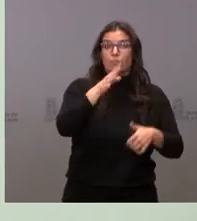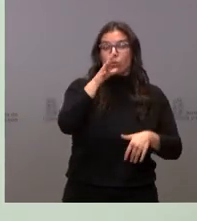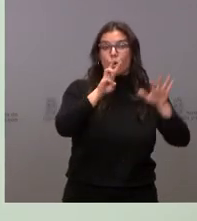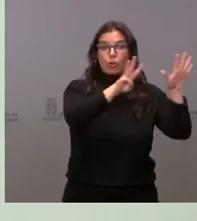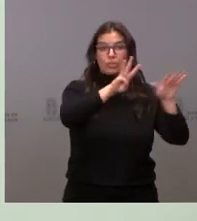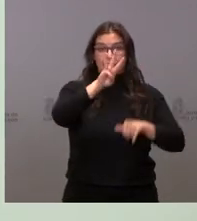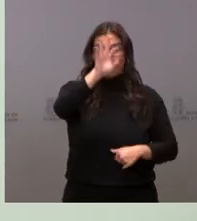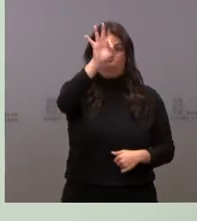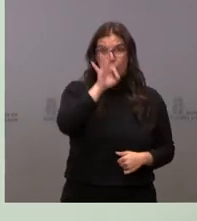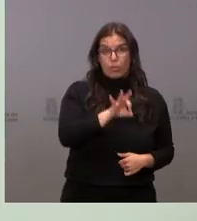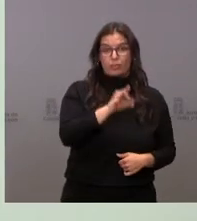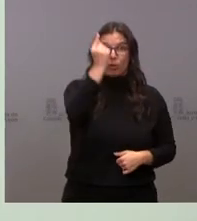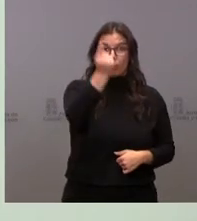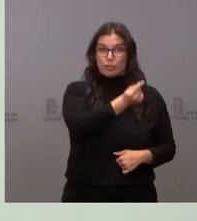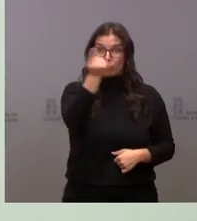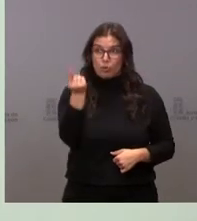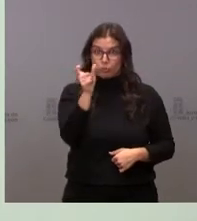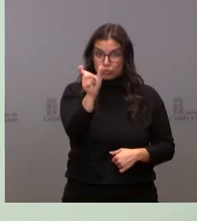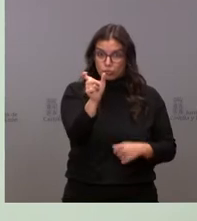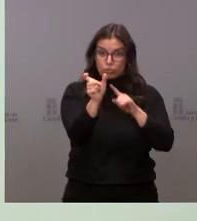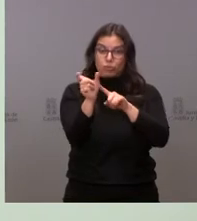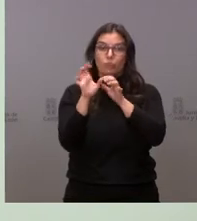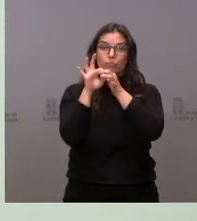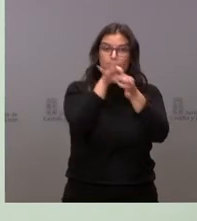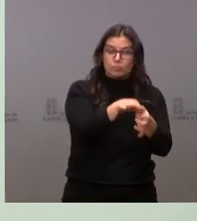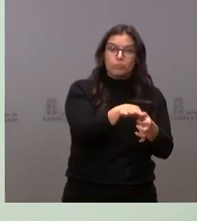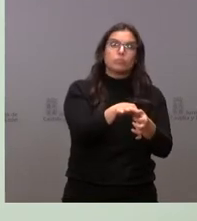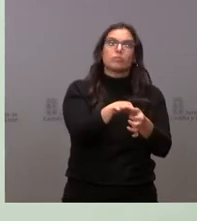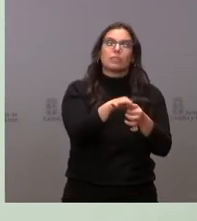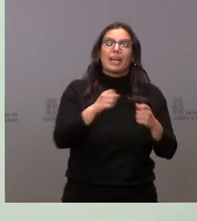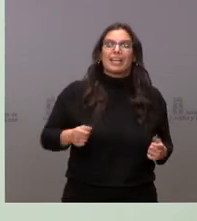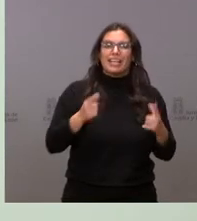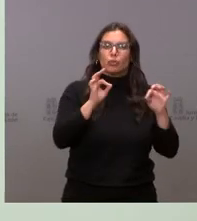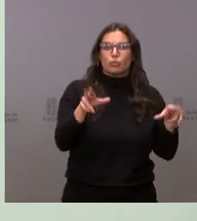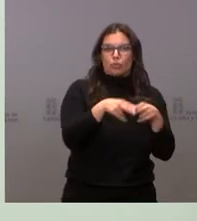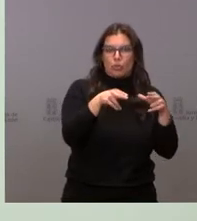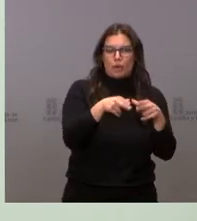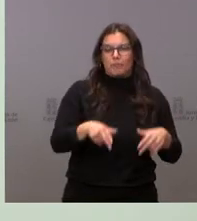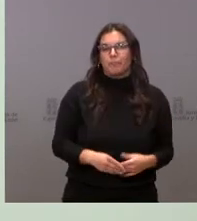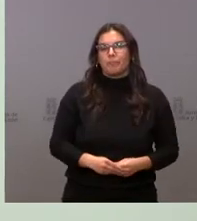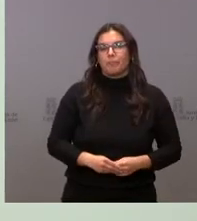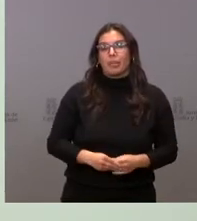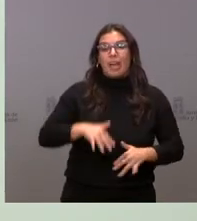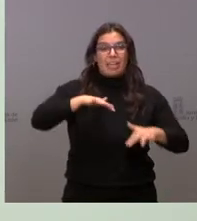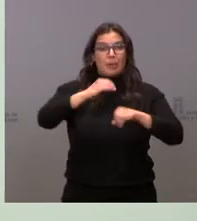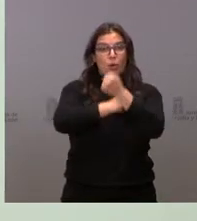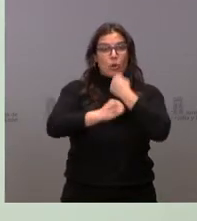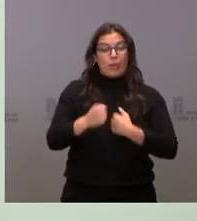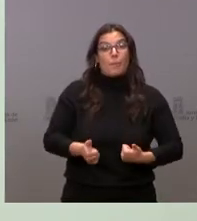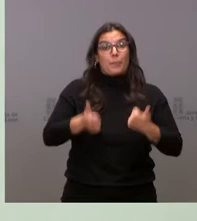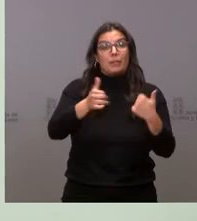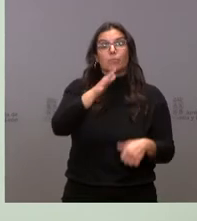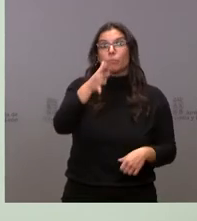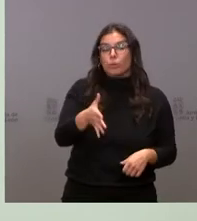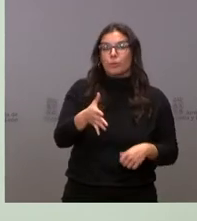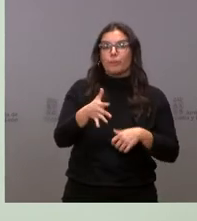del presupuesto de las consejerías va a ir orientado a gasto social. Más actividad económica, porque